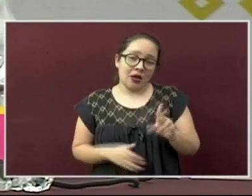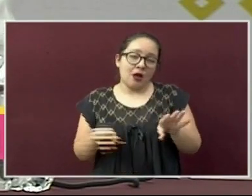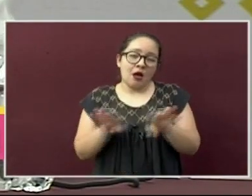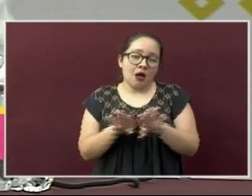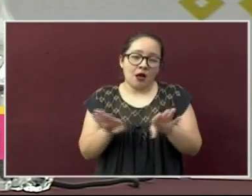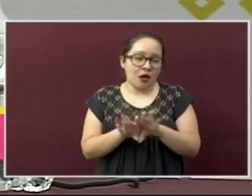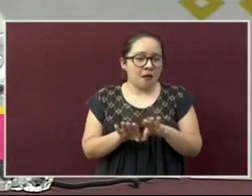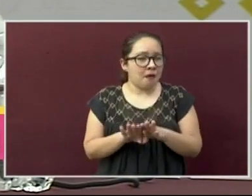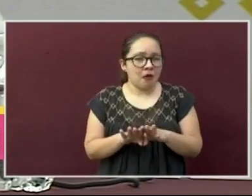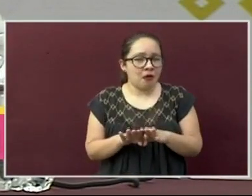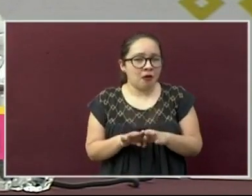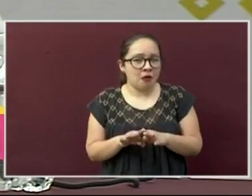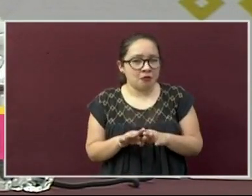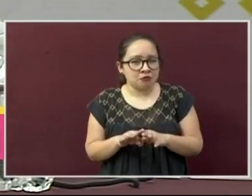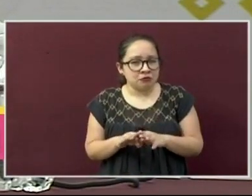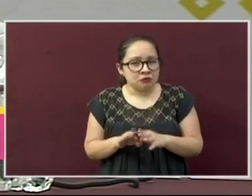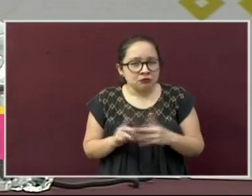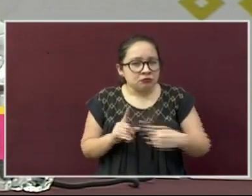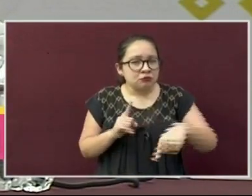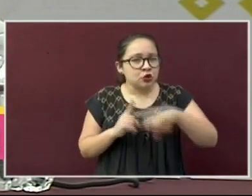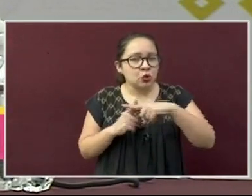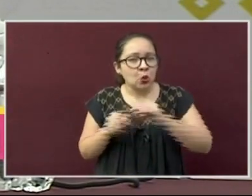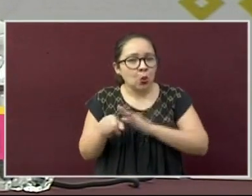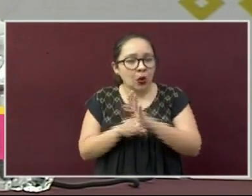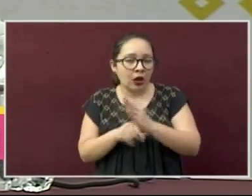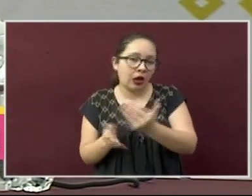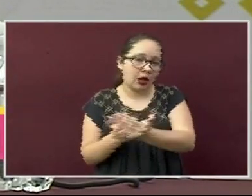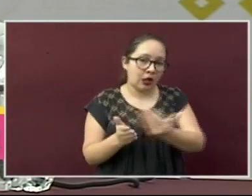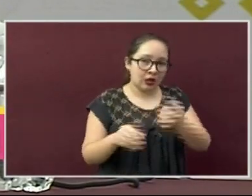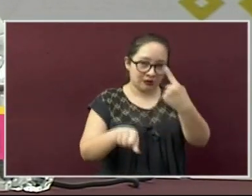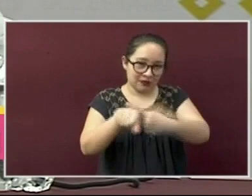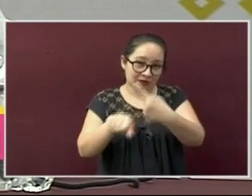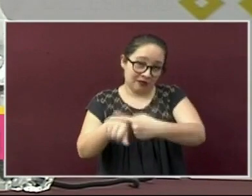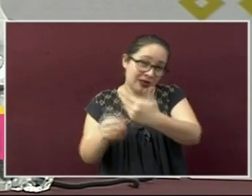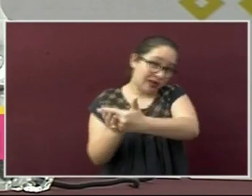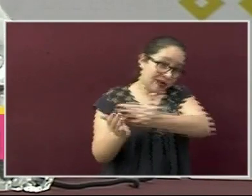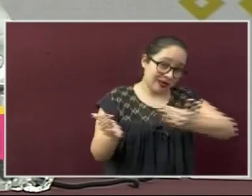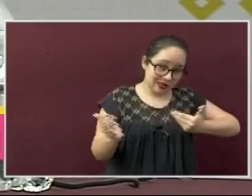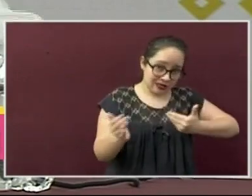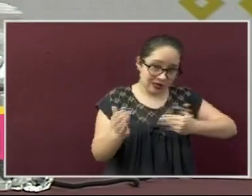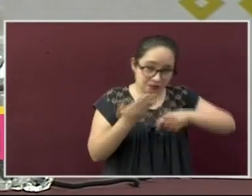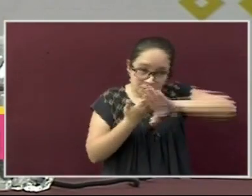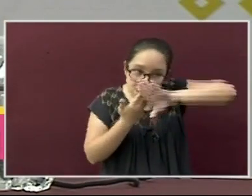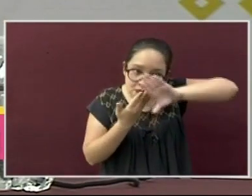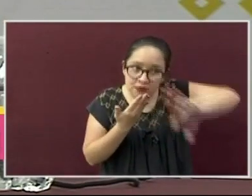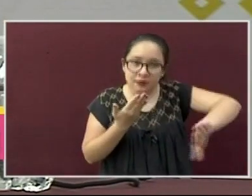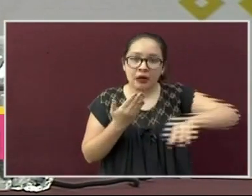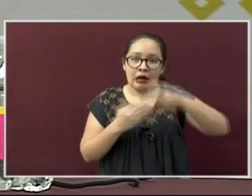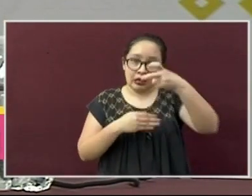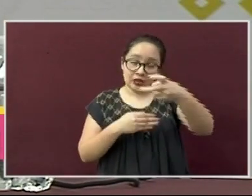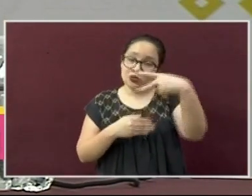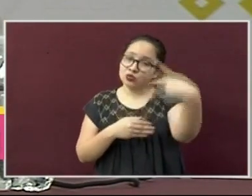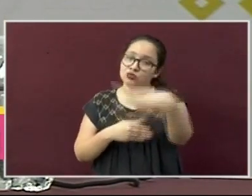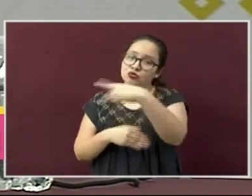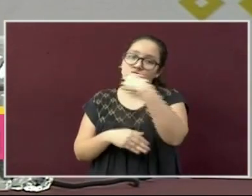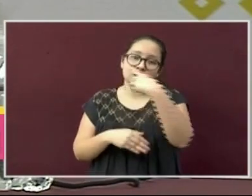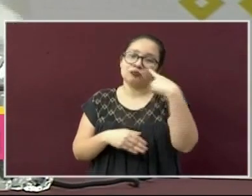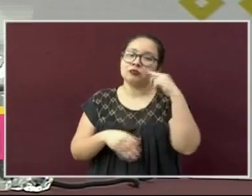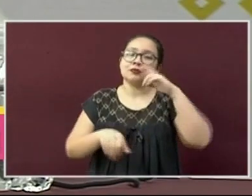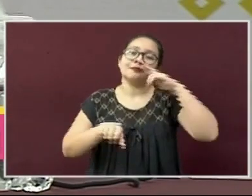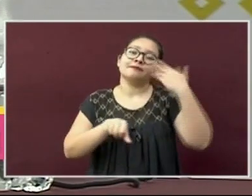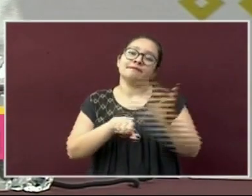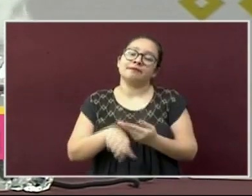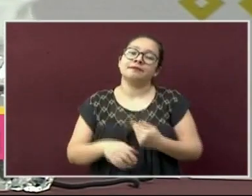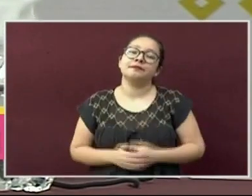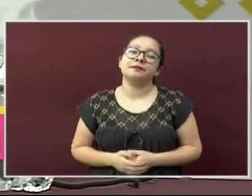efectiva siempre será la prevención y la promoción de la salud. Y esta está en sus manos. Como siempre,